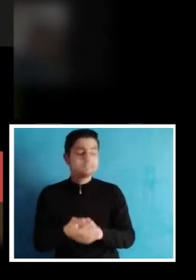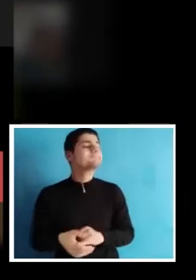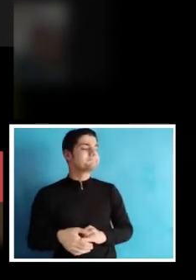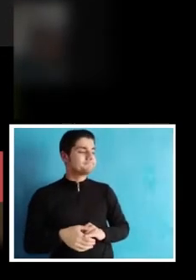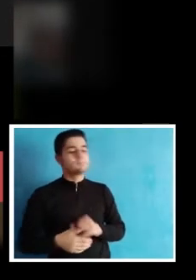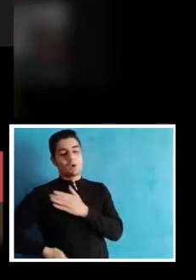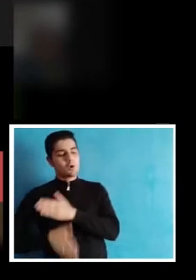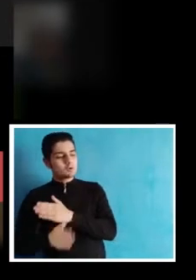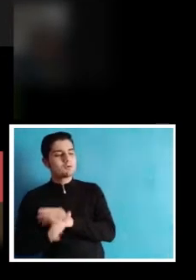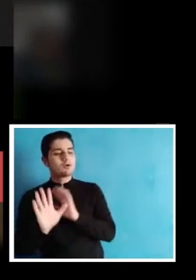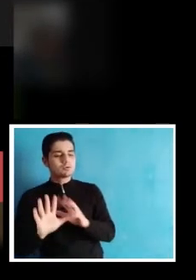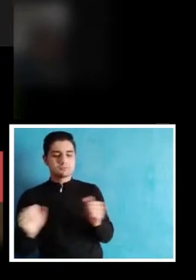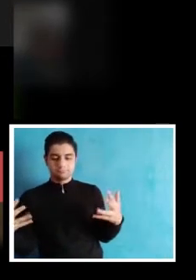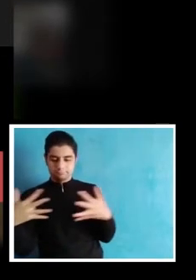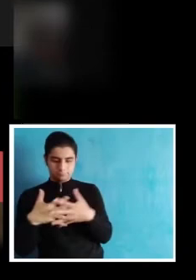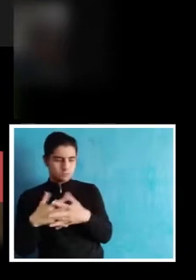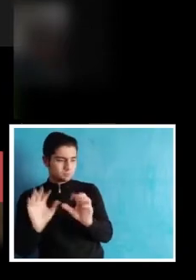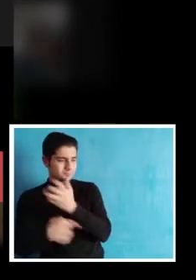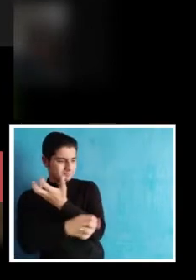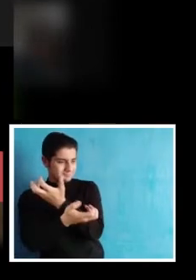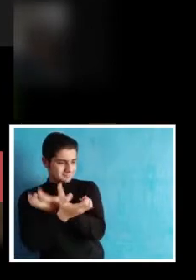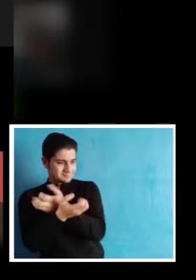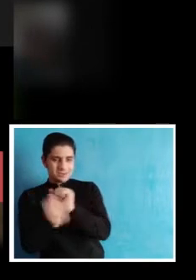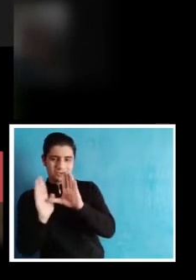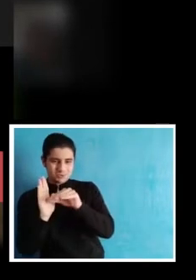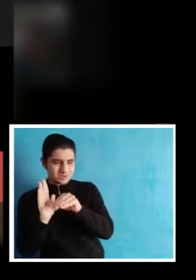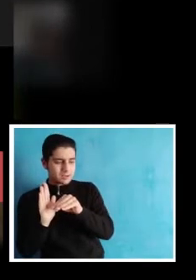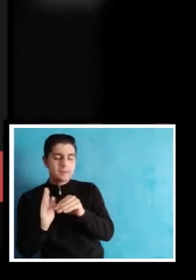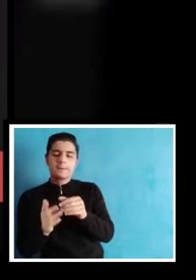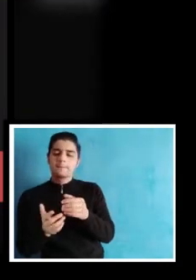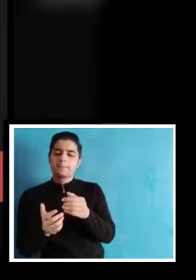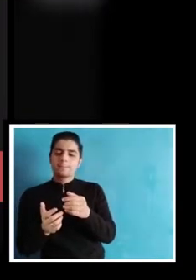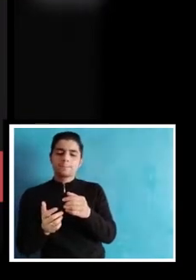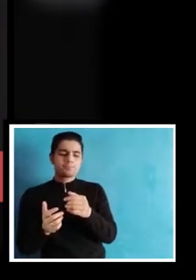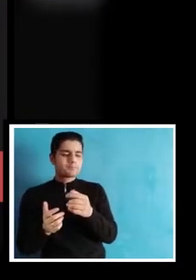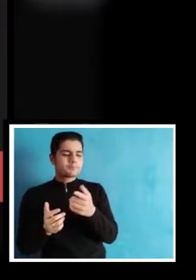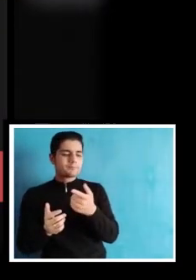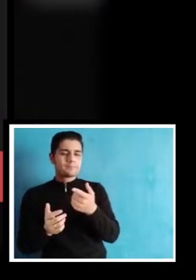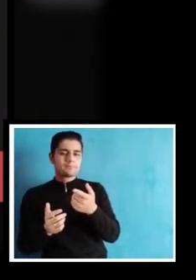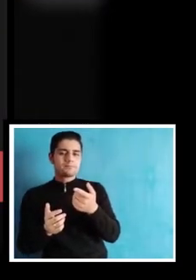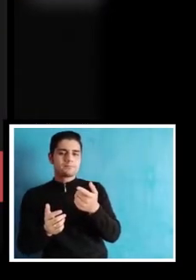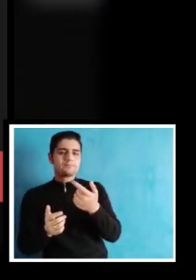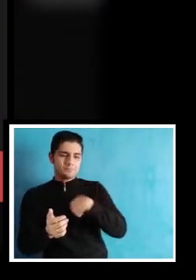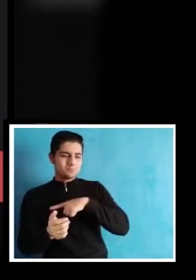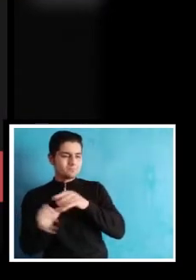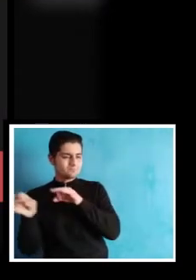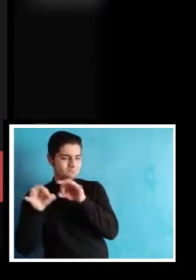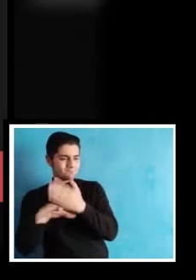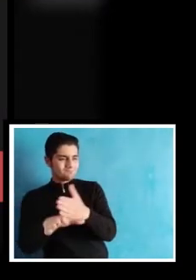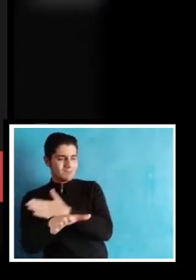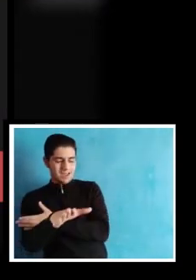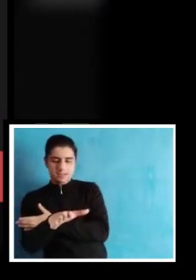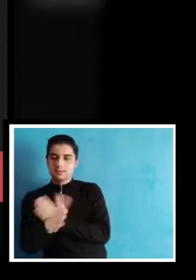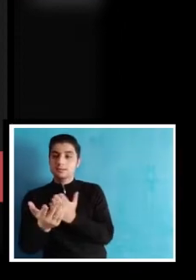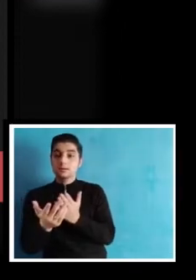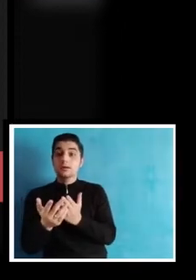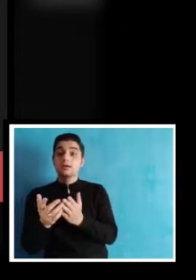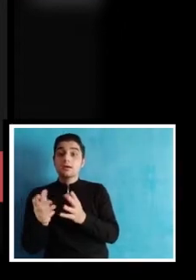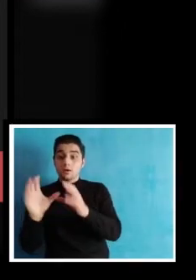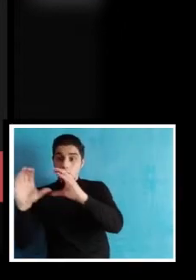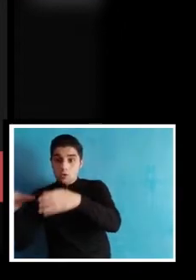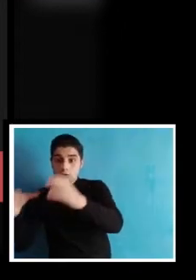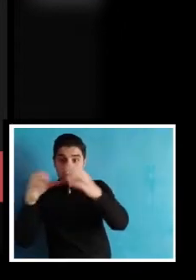Continuando con la integración del área de ciencias sociales, como se ha explicado